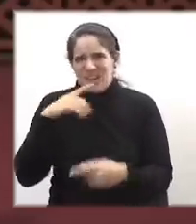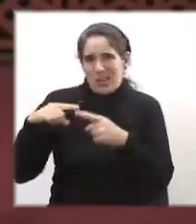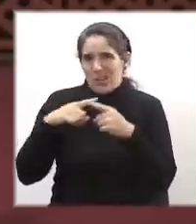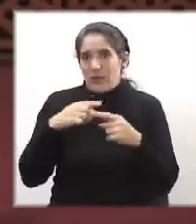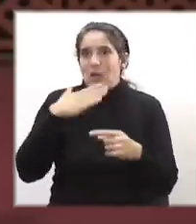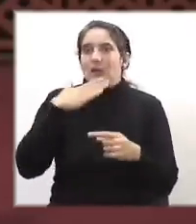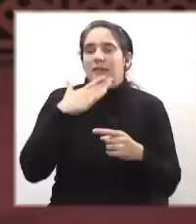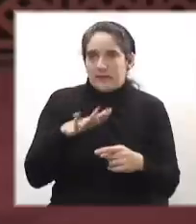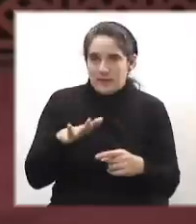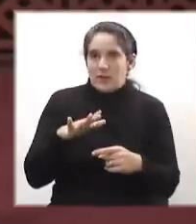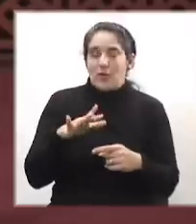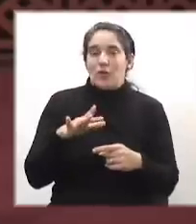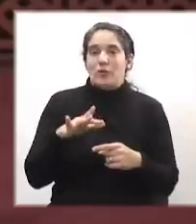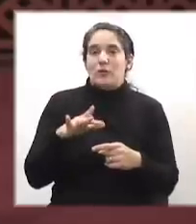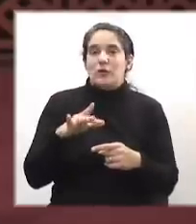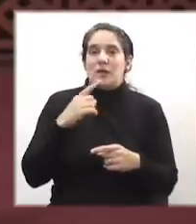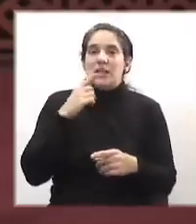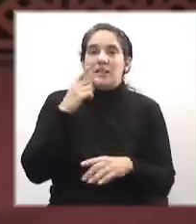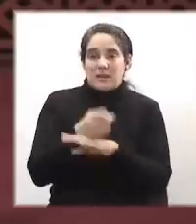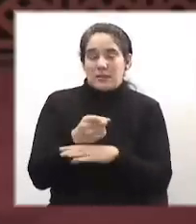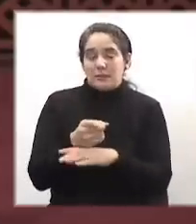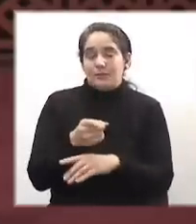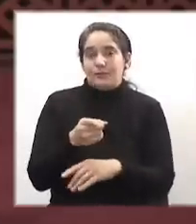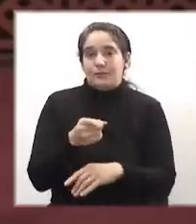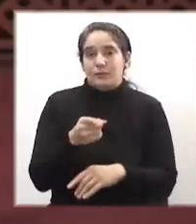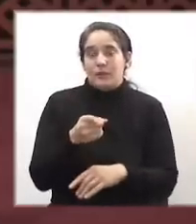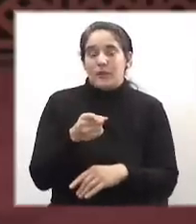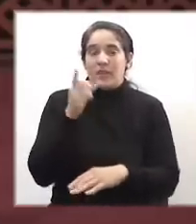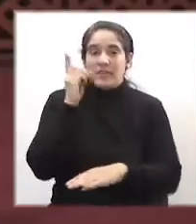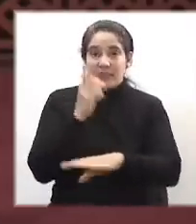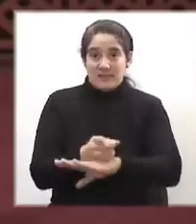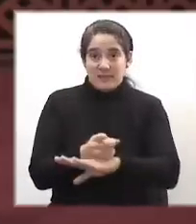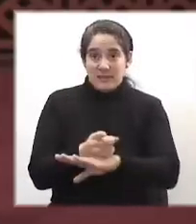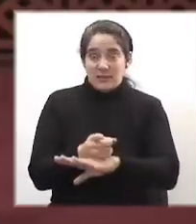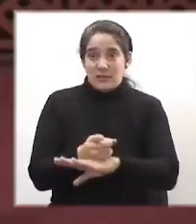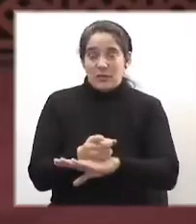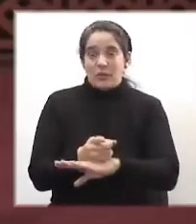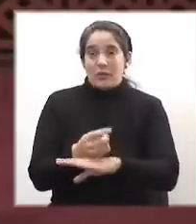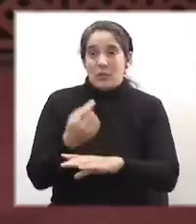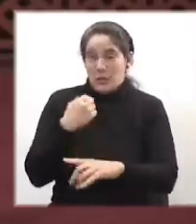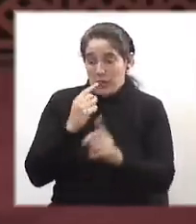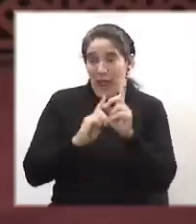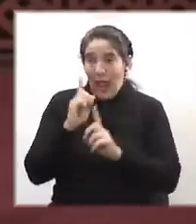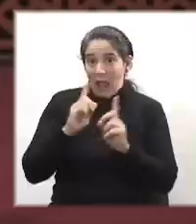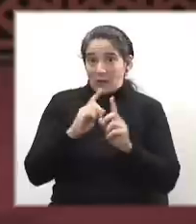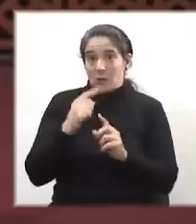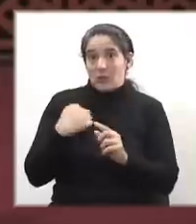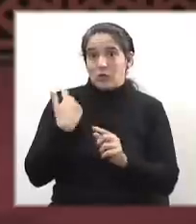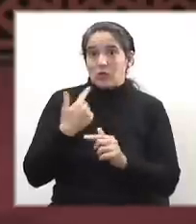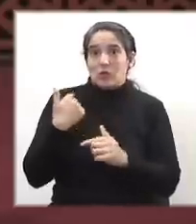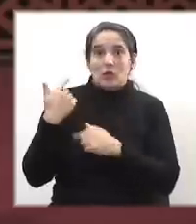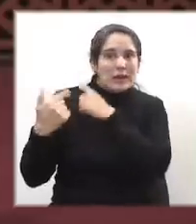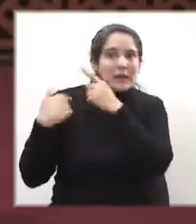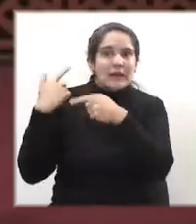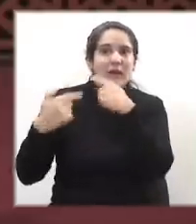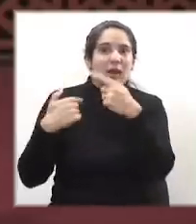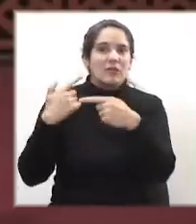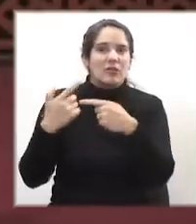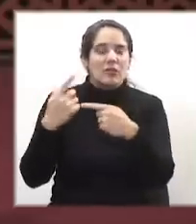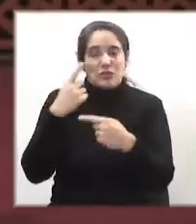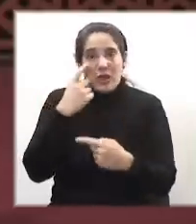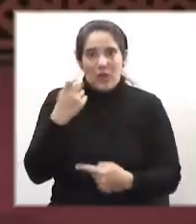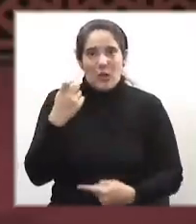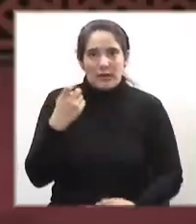necesidad de recurrir a una medida tan extrema que hoy muchas generaciones no pueden llegar a calibrar en su